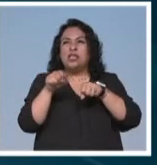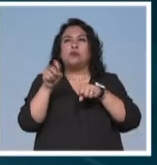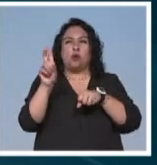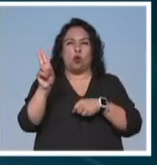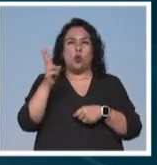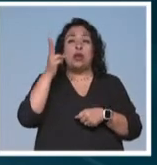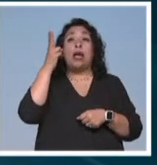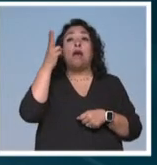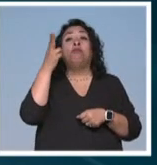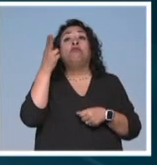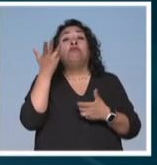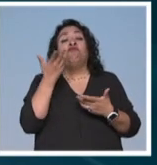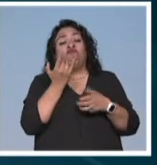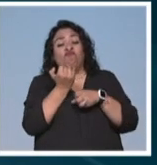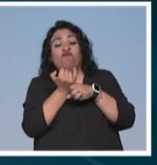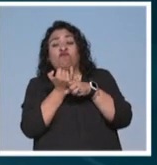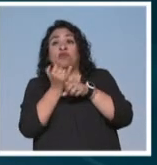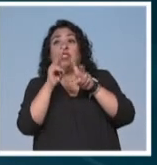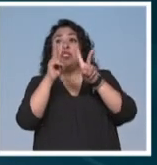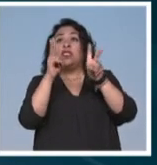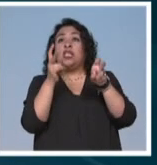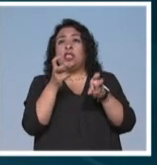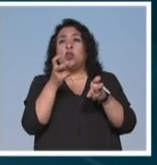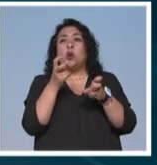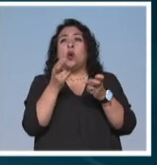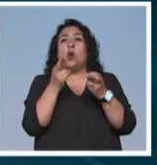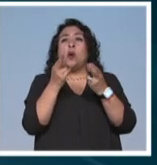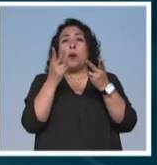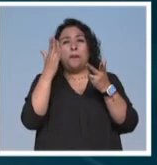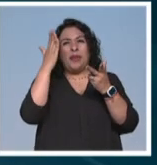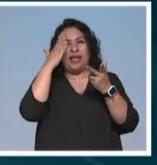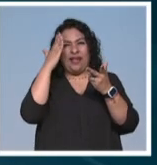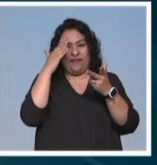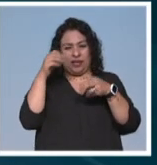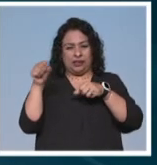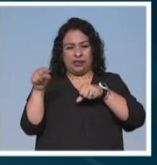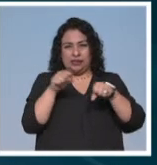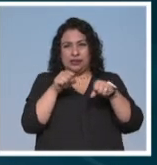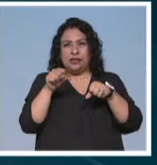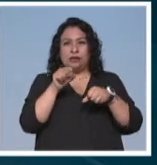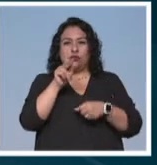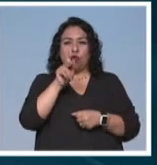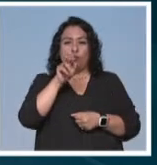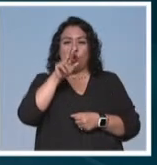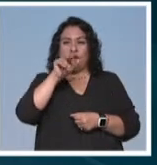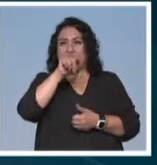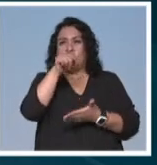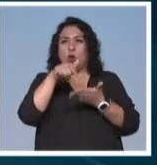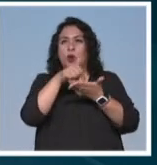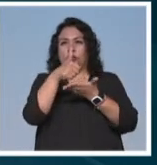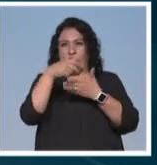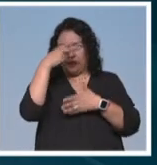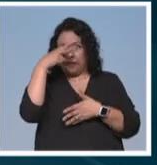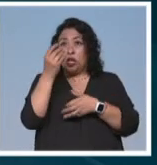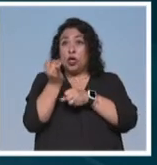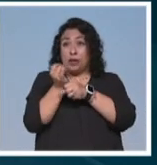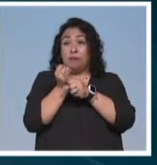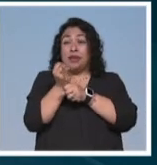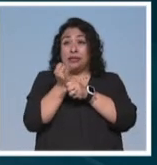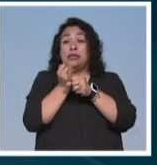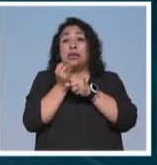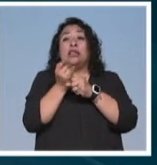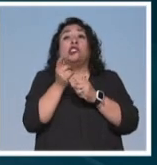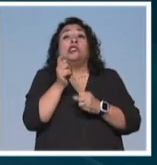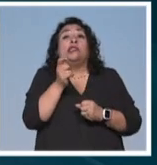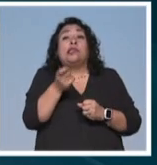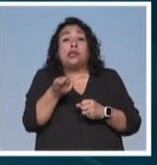de la UNAM realizaron el estudio titulado El Rompecabezas de la Sismicidad del Poniente de la Ciudad de México, una investigación que